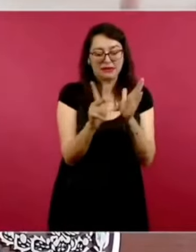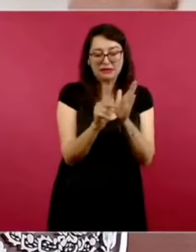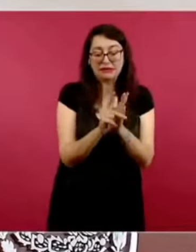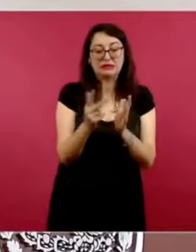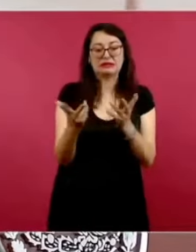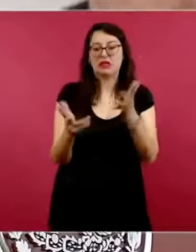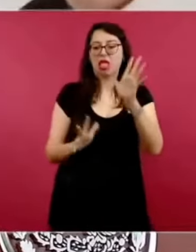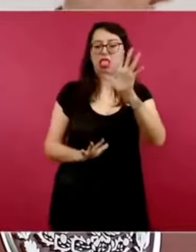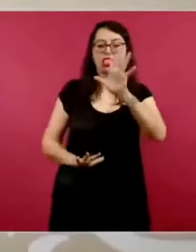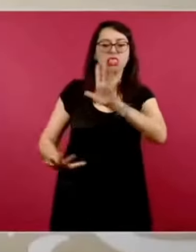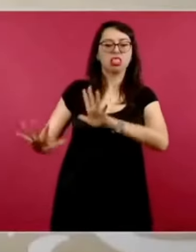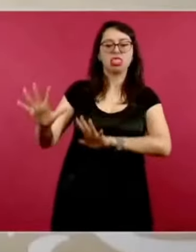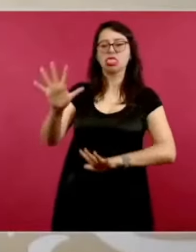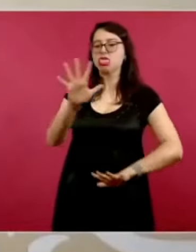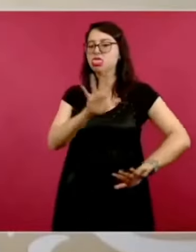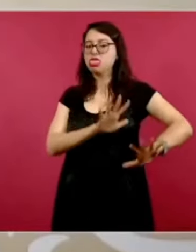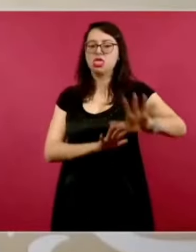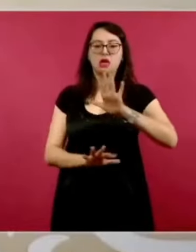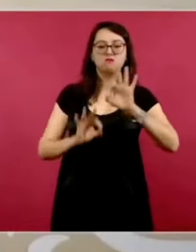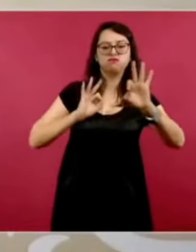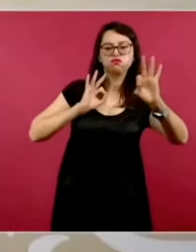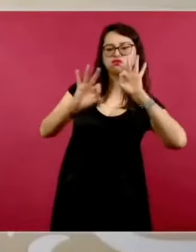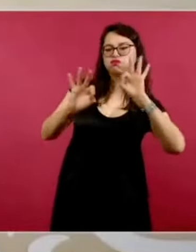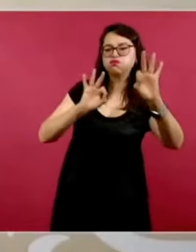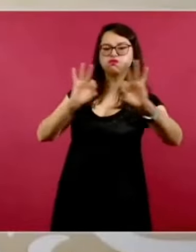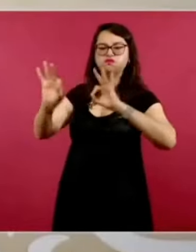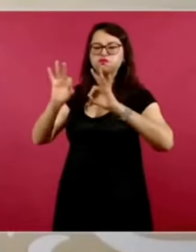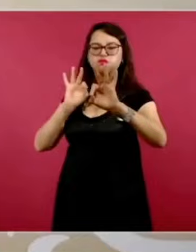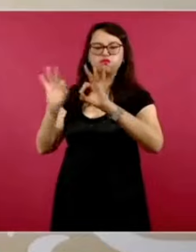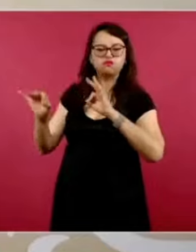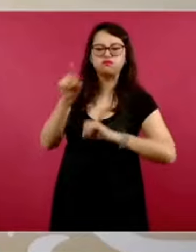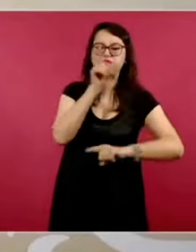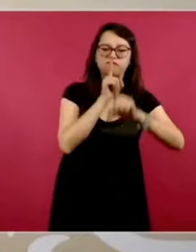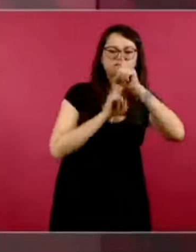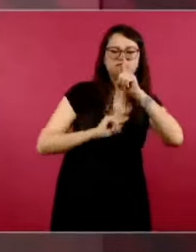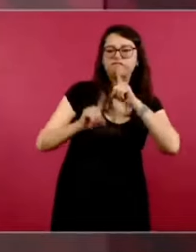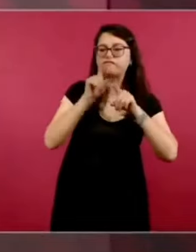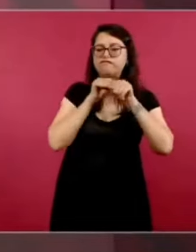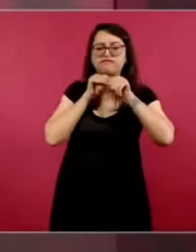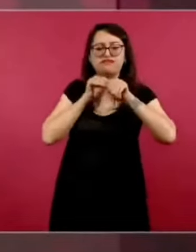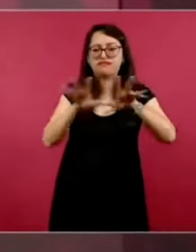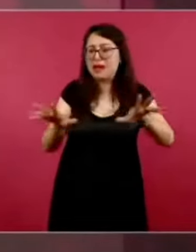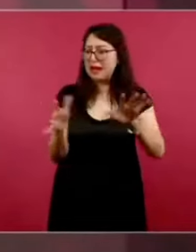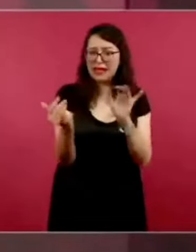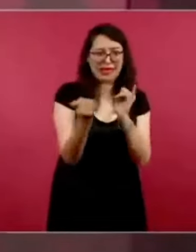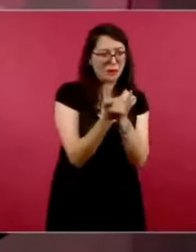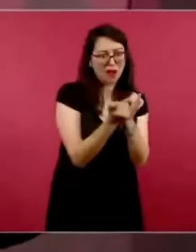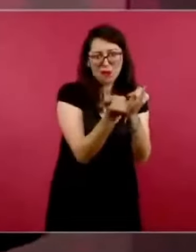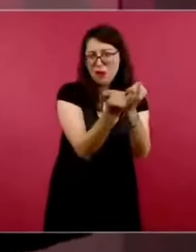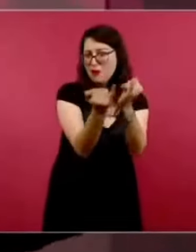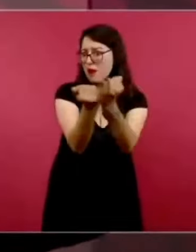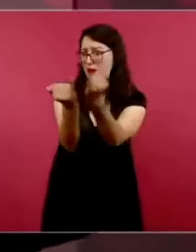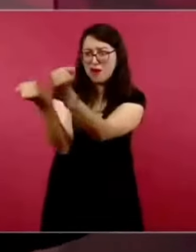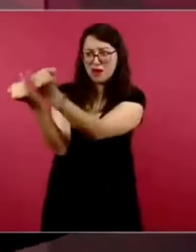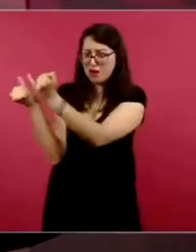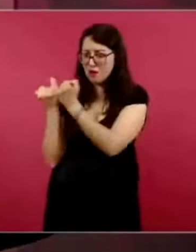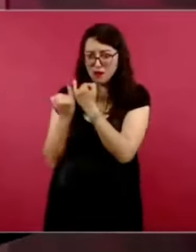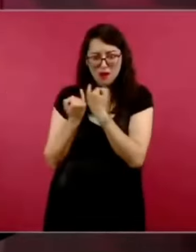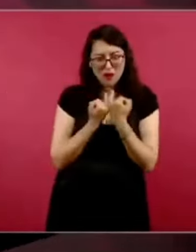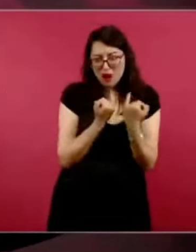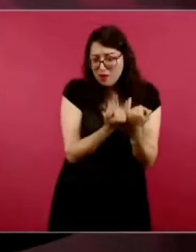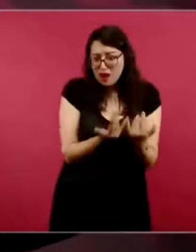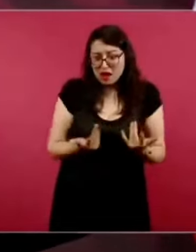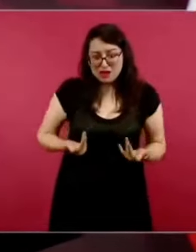crearon este ambiente de miedo al grado de que los